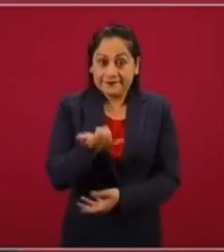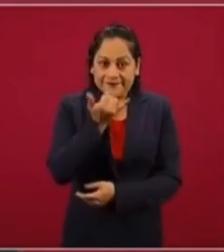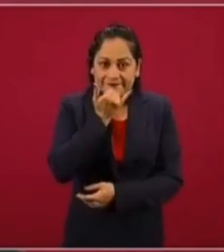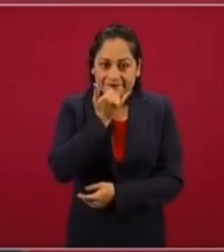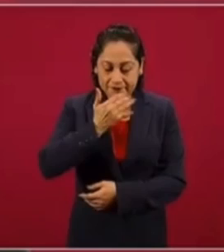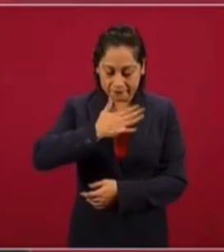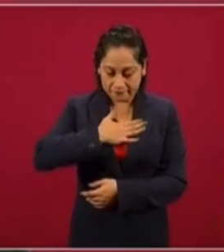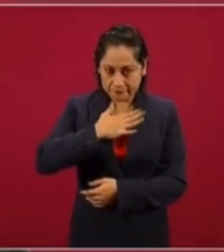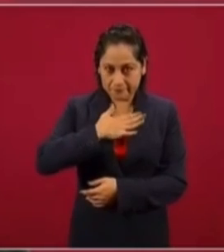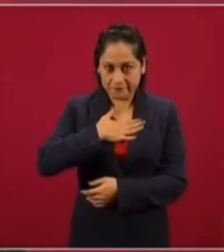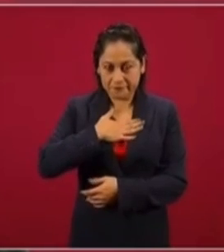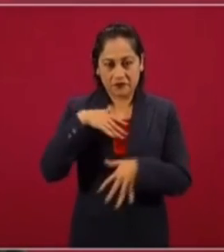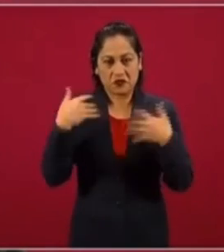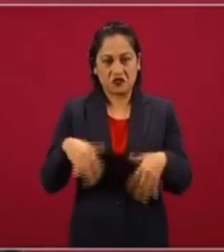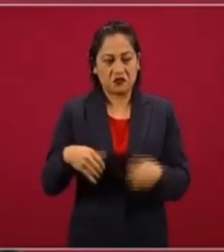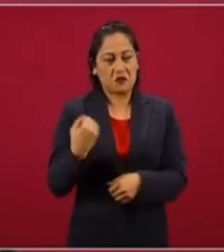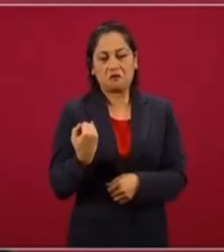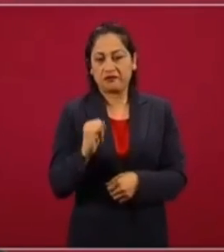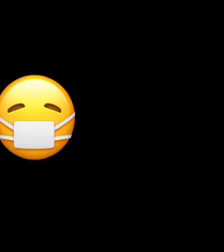ramplón.